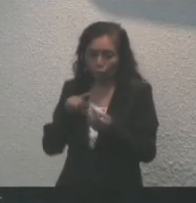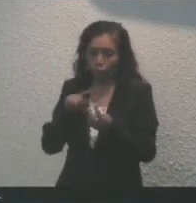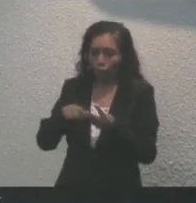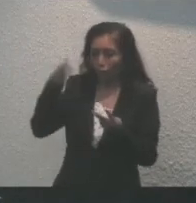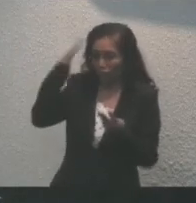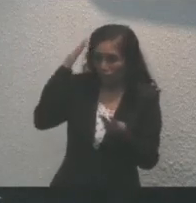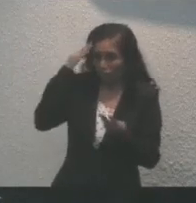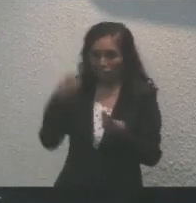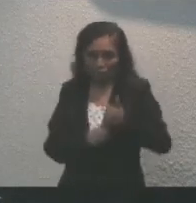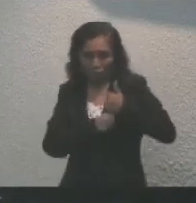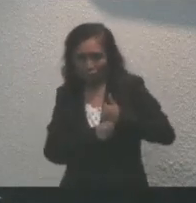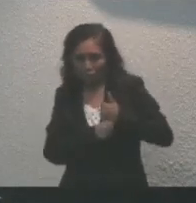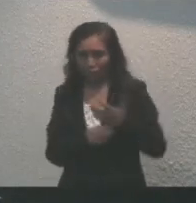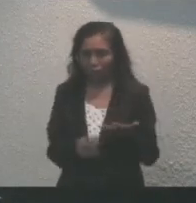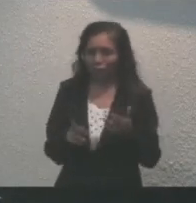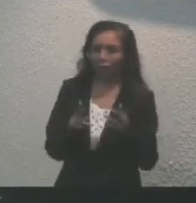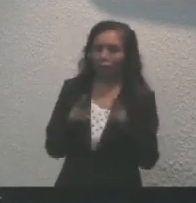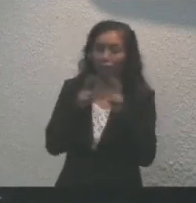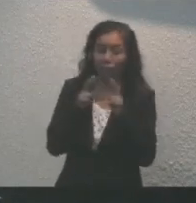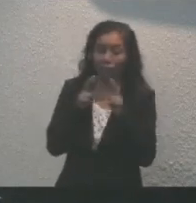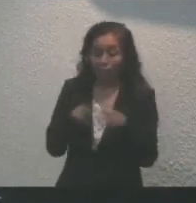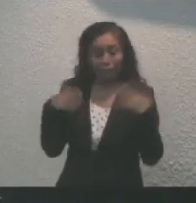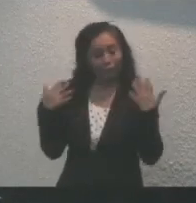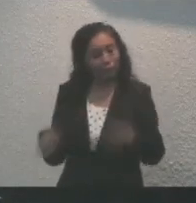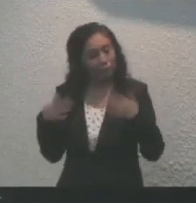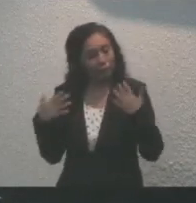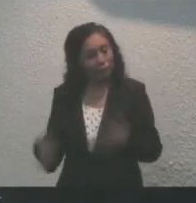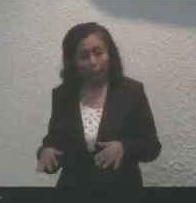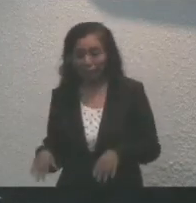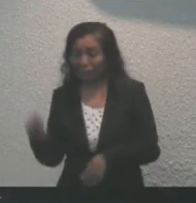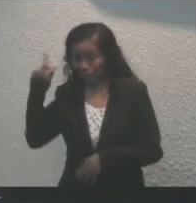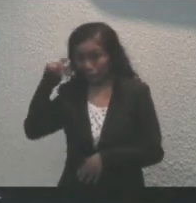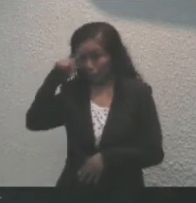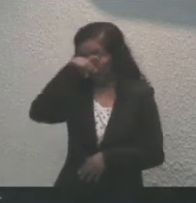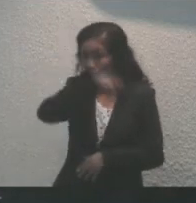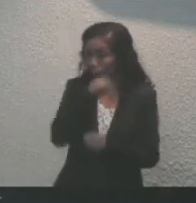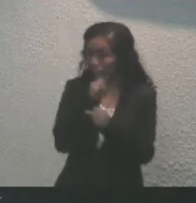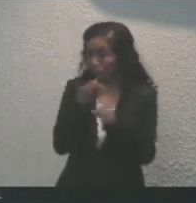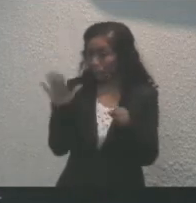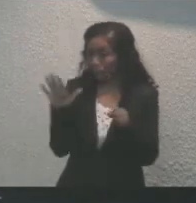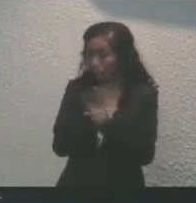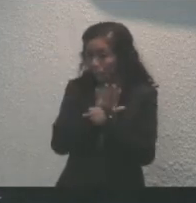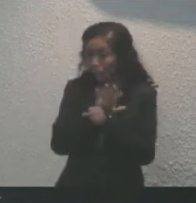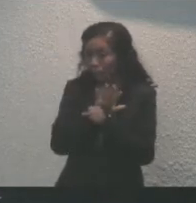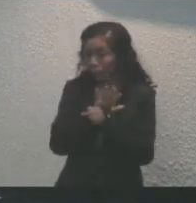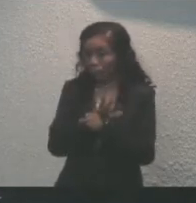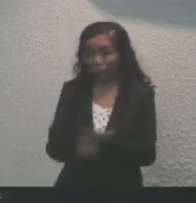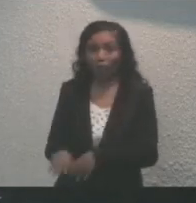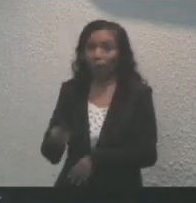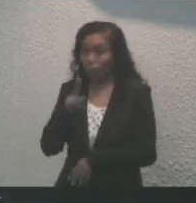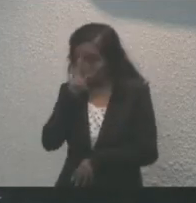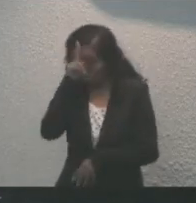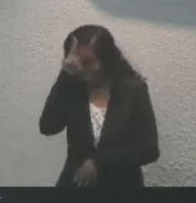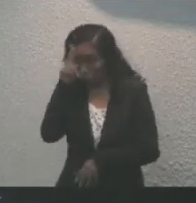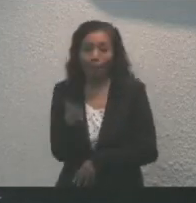militar y religiosa era una situación inaudita. y no permitida. Sin